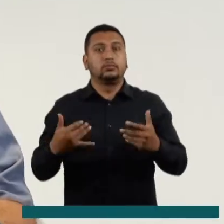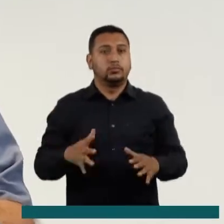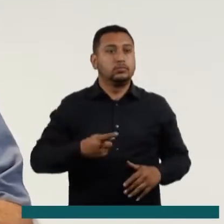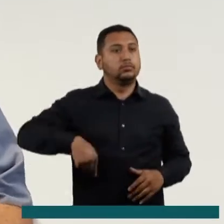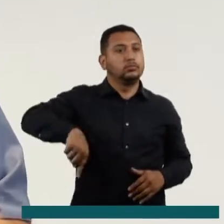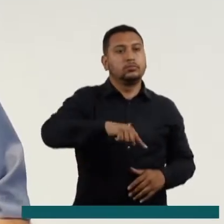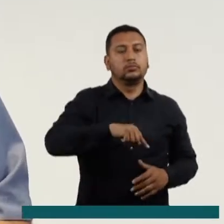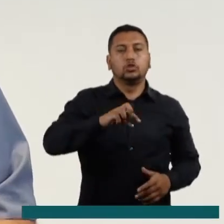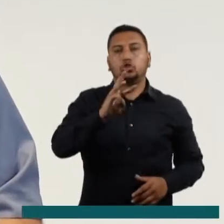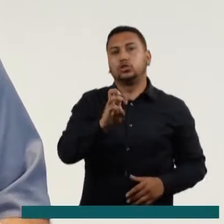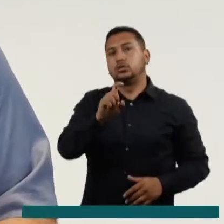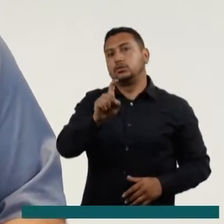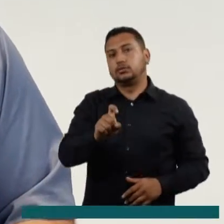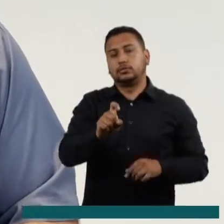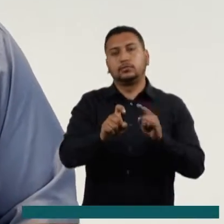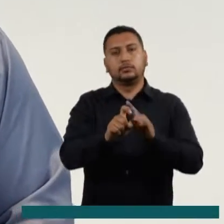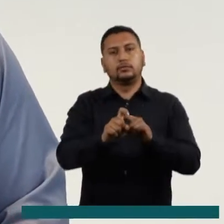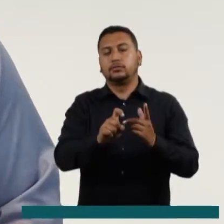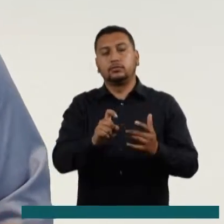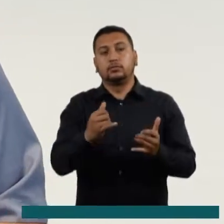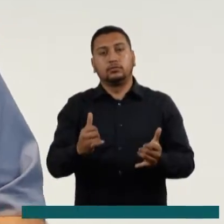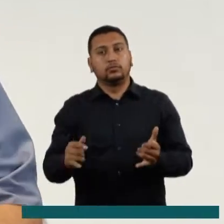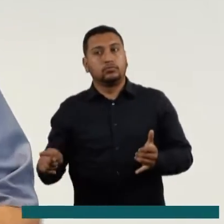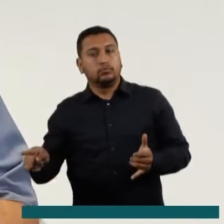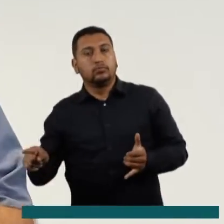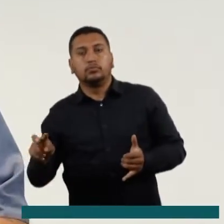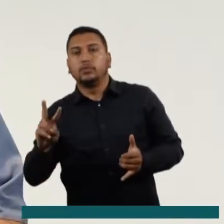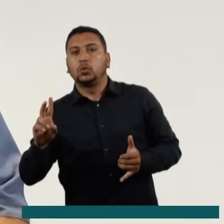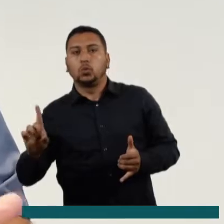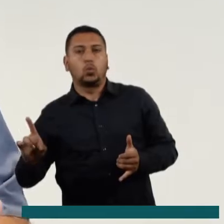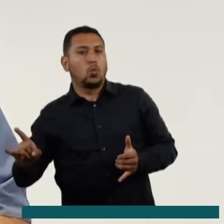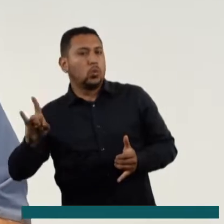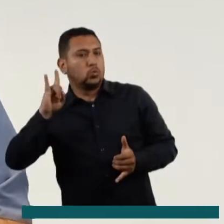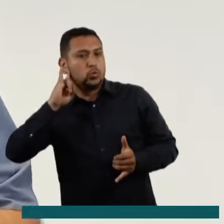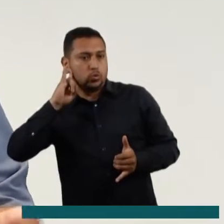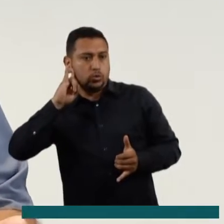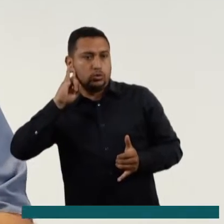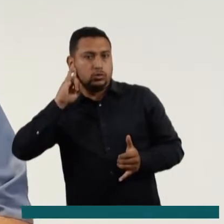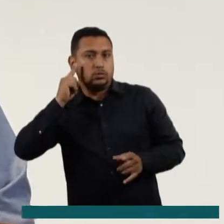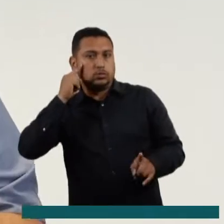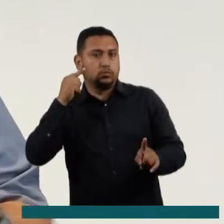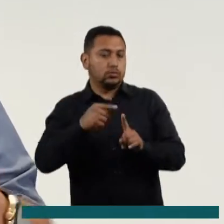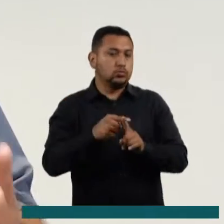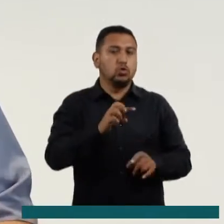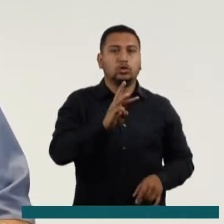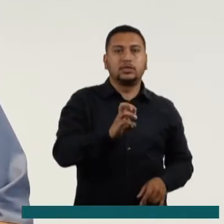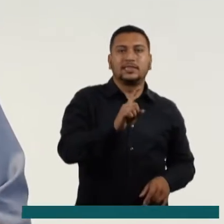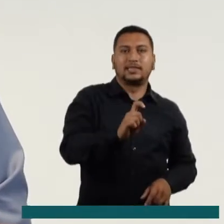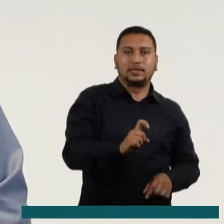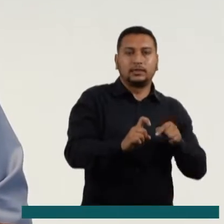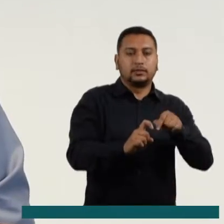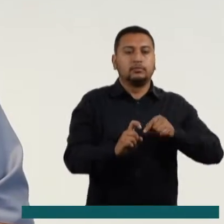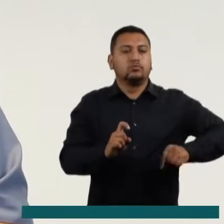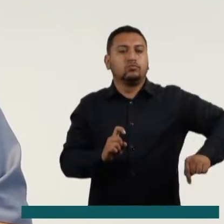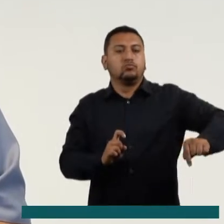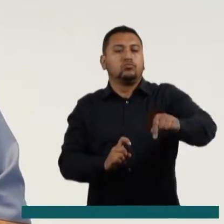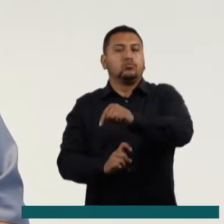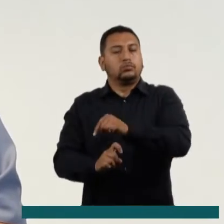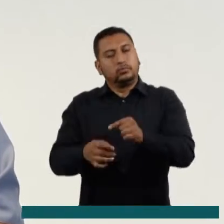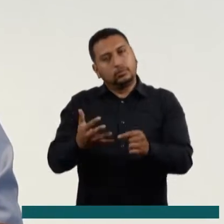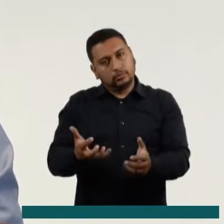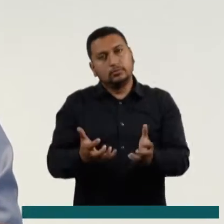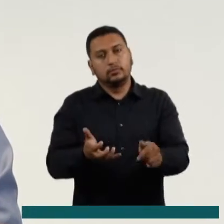Bueno, tenemos 86 intersecciones semafóricas, en este momento 21 sonoras. La idea es que todas las 86 tengan ese